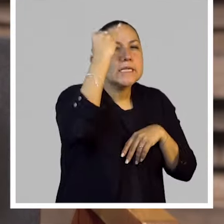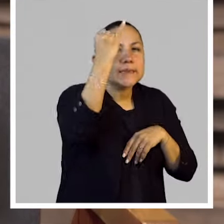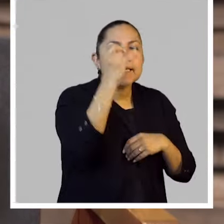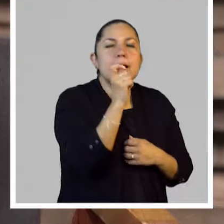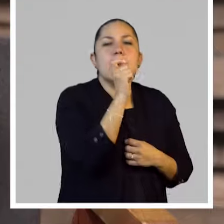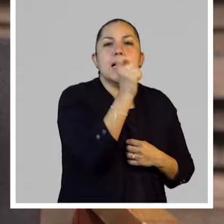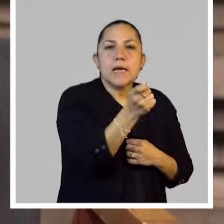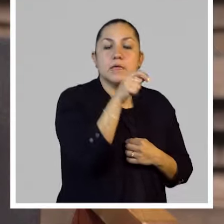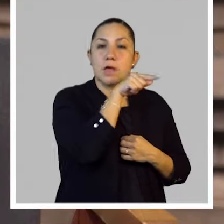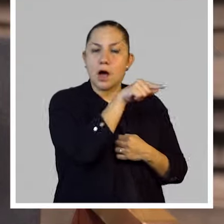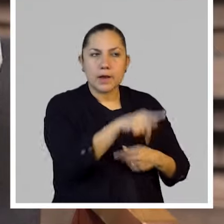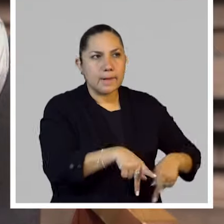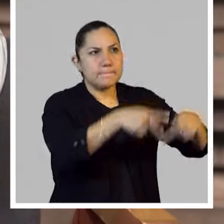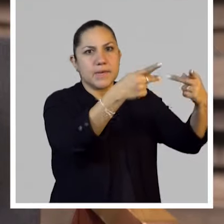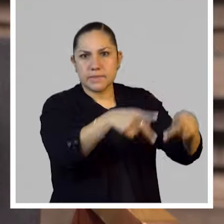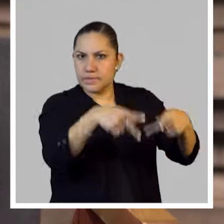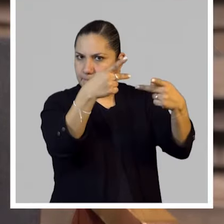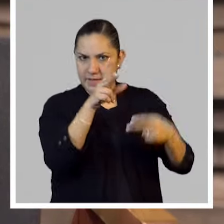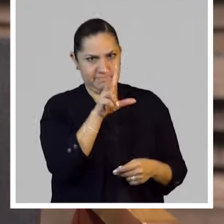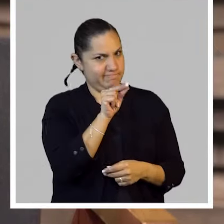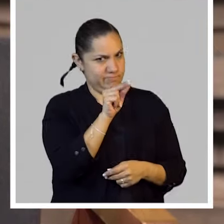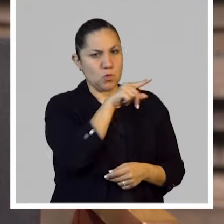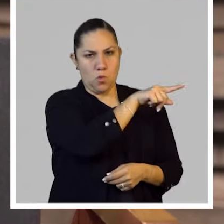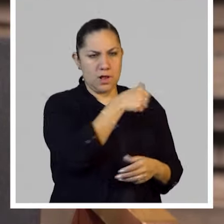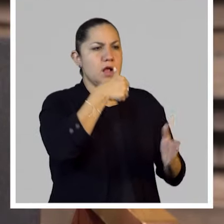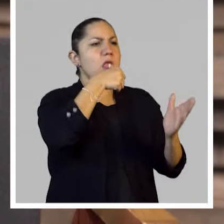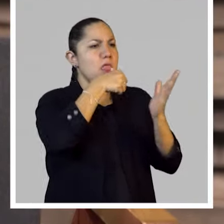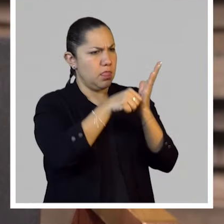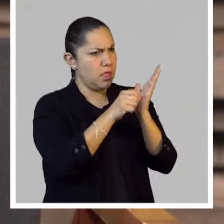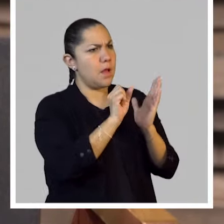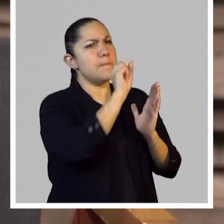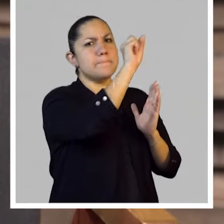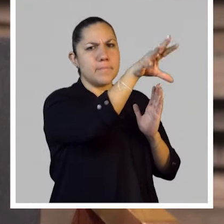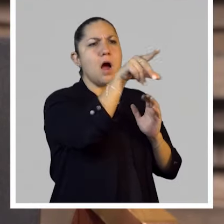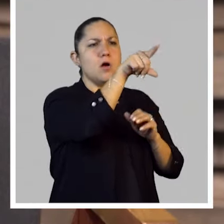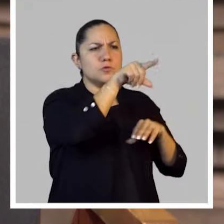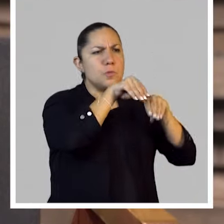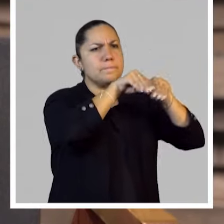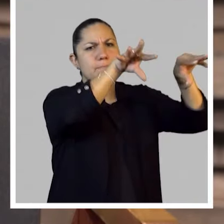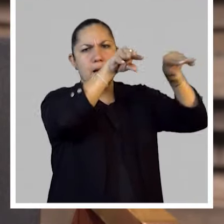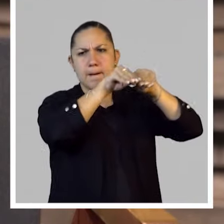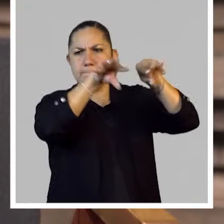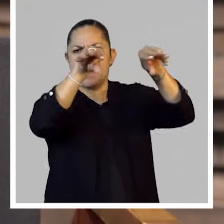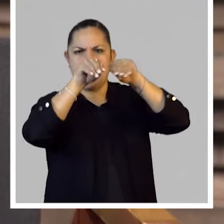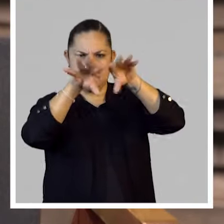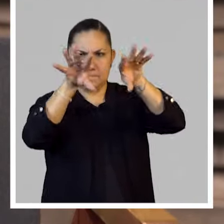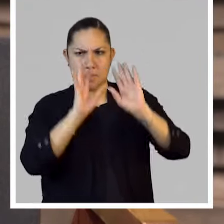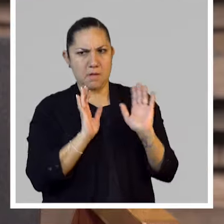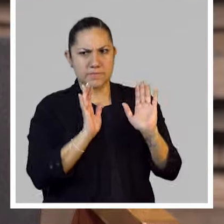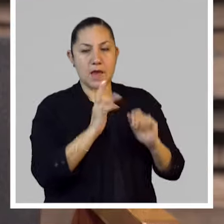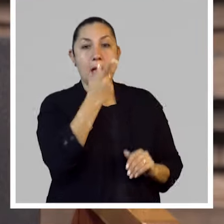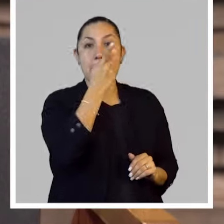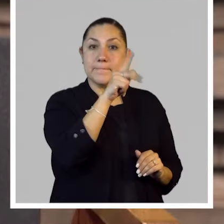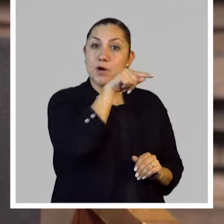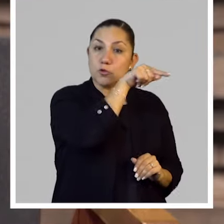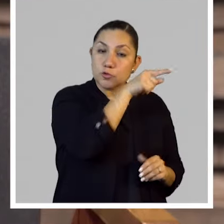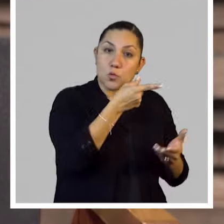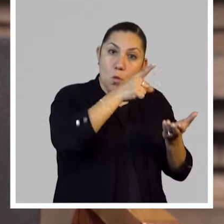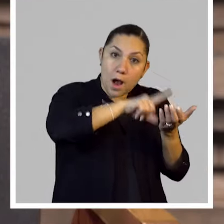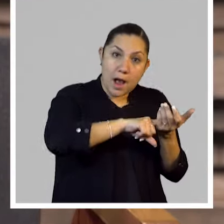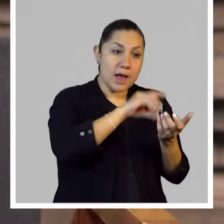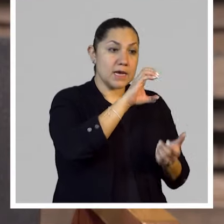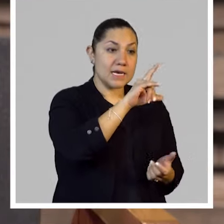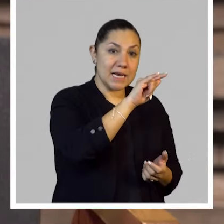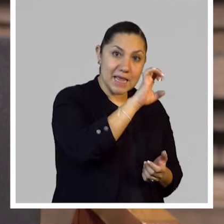circulara por todos los canales y por todas las vías posibles, pero que al final no llegara a un cliente o